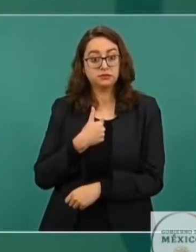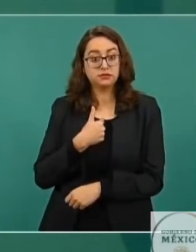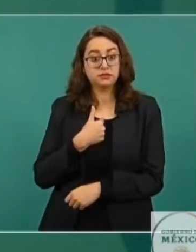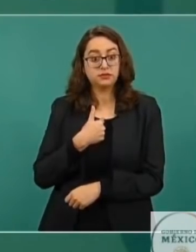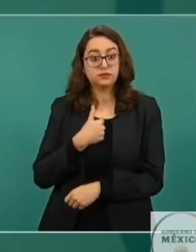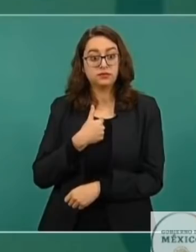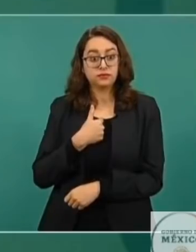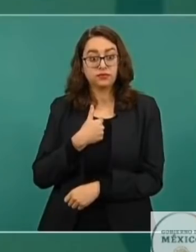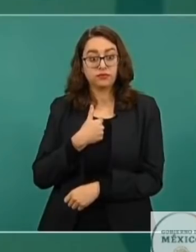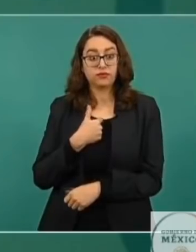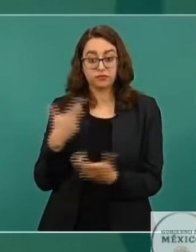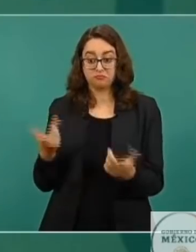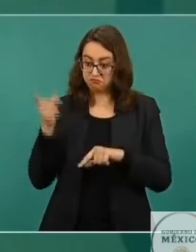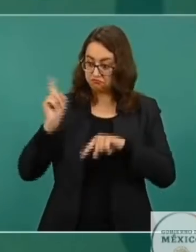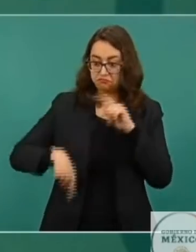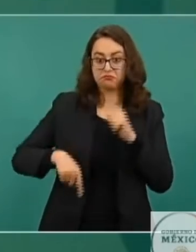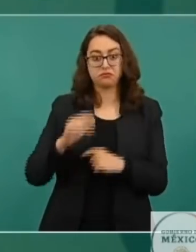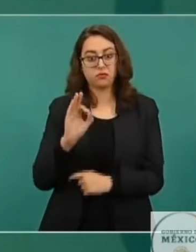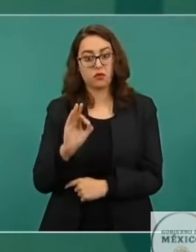Cuando el desafuero,